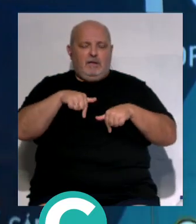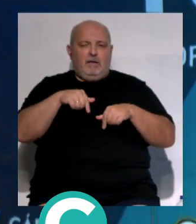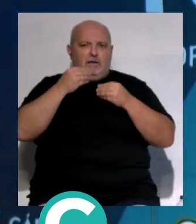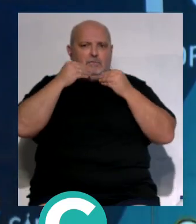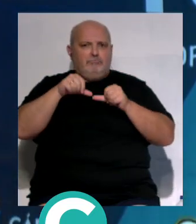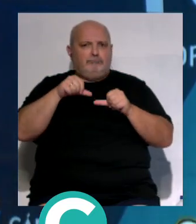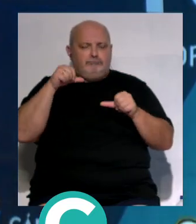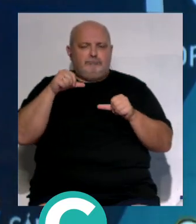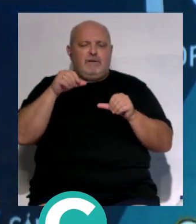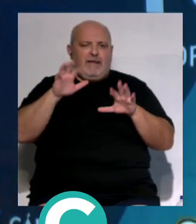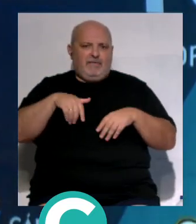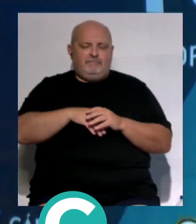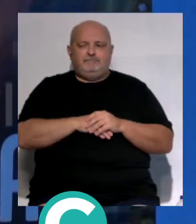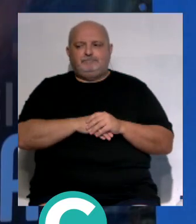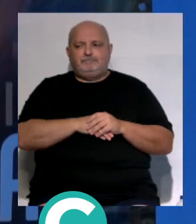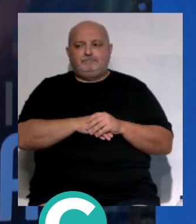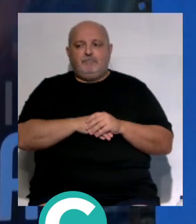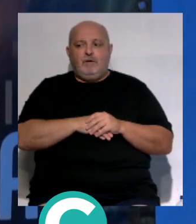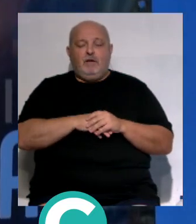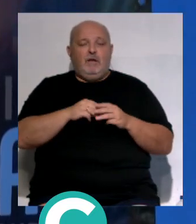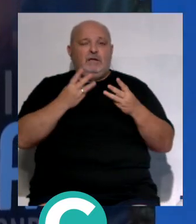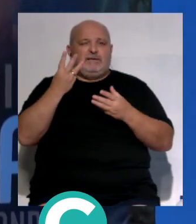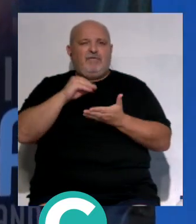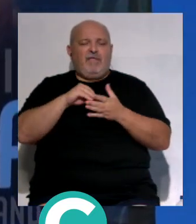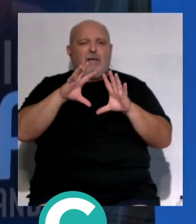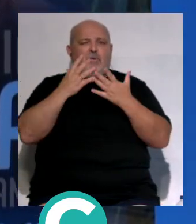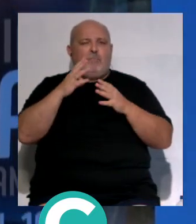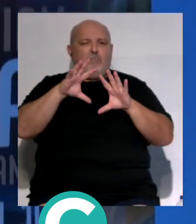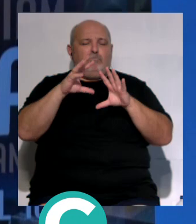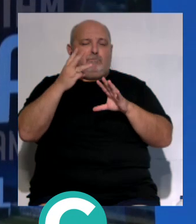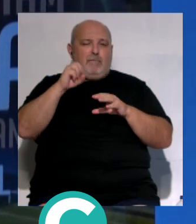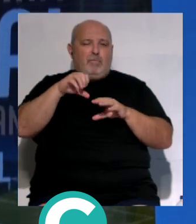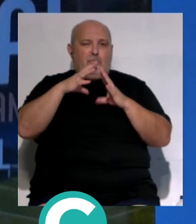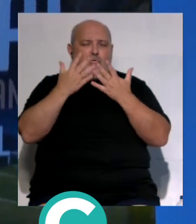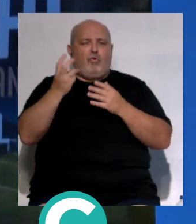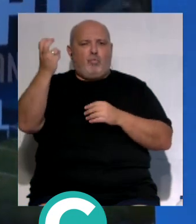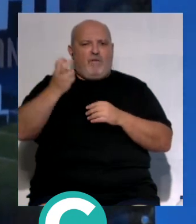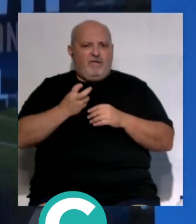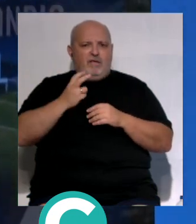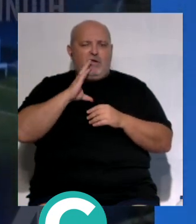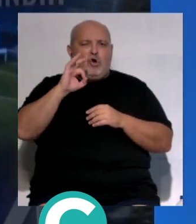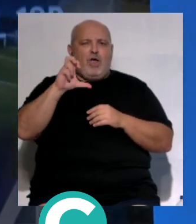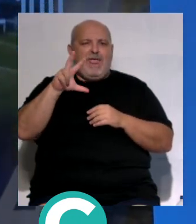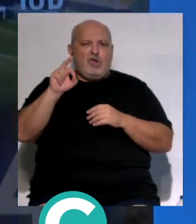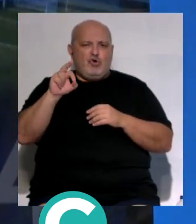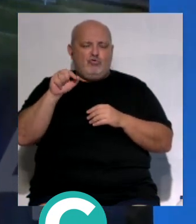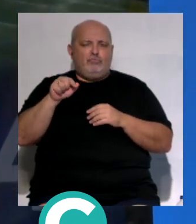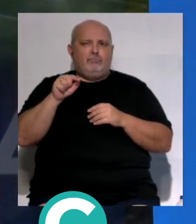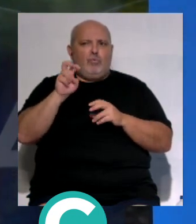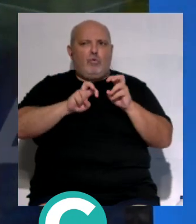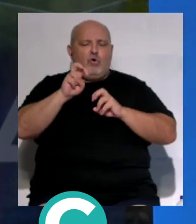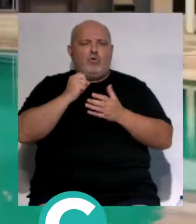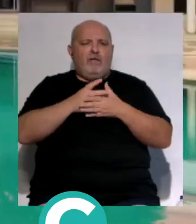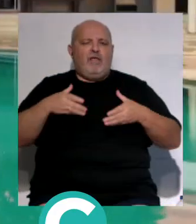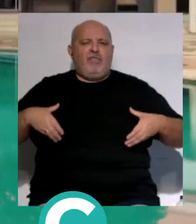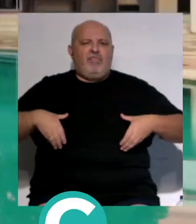históricamente en Cádiz el tetracampeón gaditano del mundo Carlos Coello vuelve al que denomina su templo en la búsqueda de un nuevo